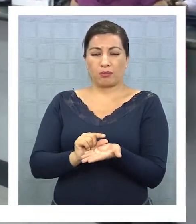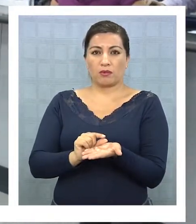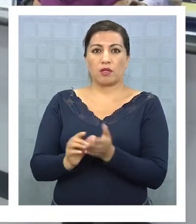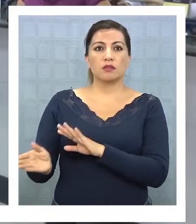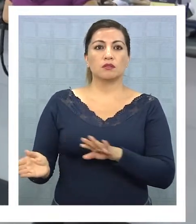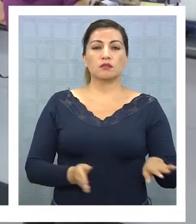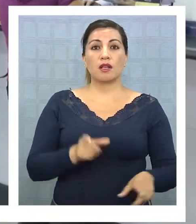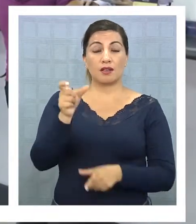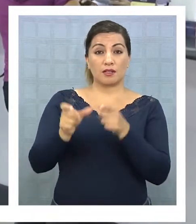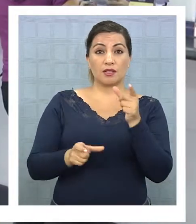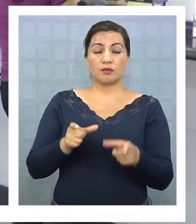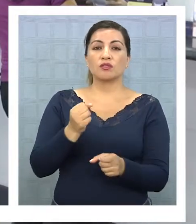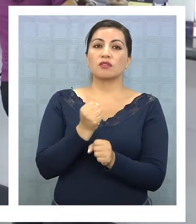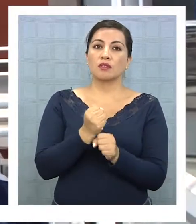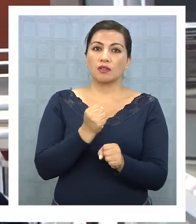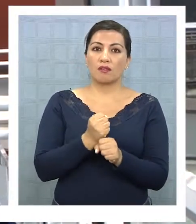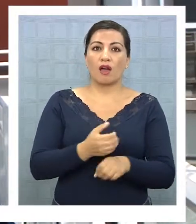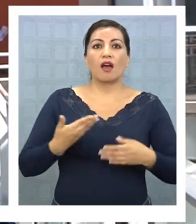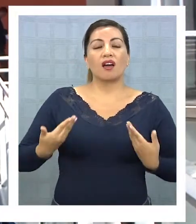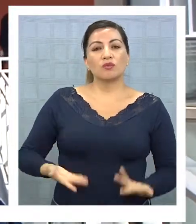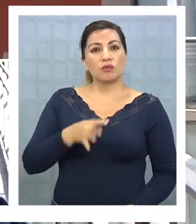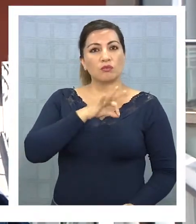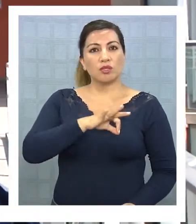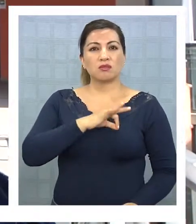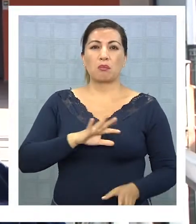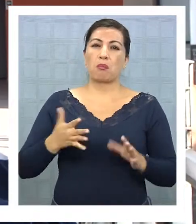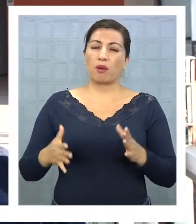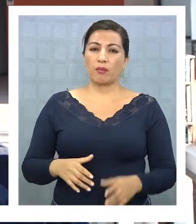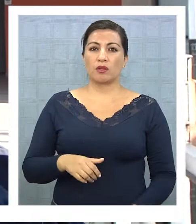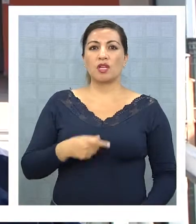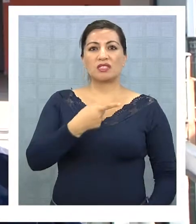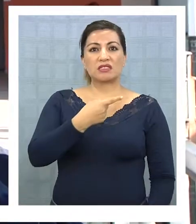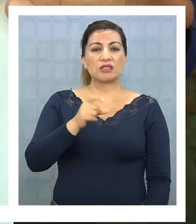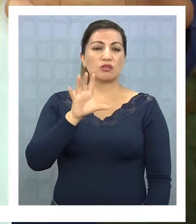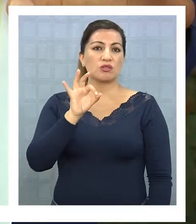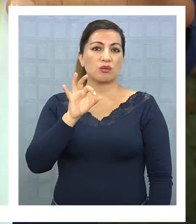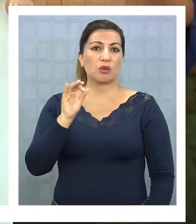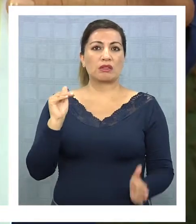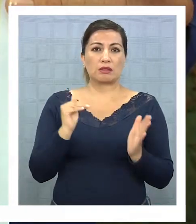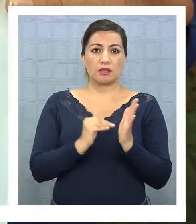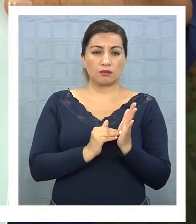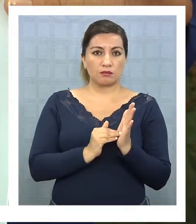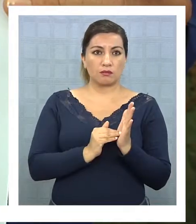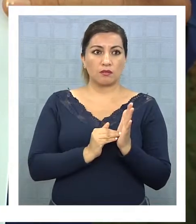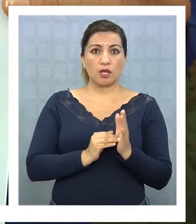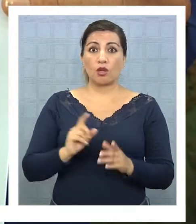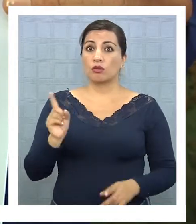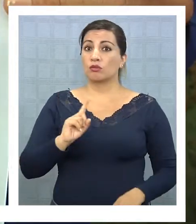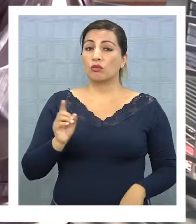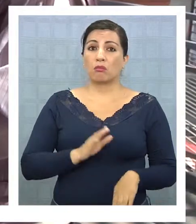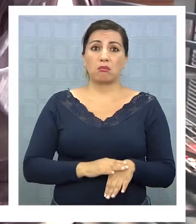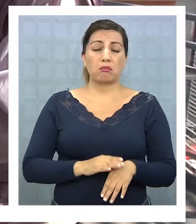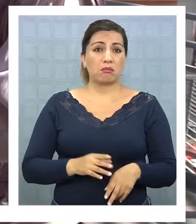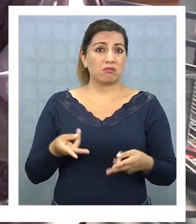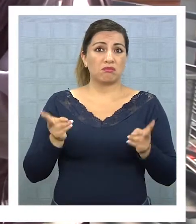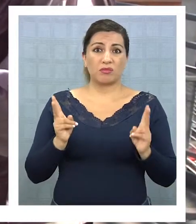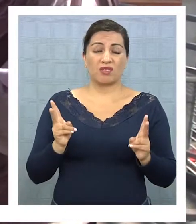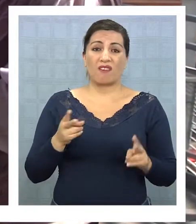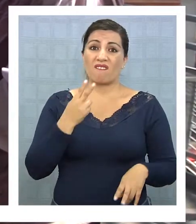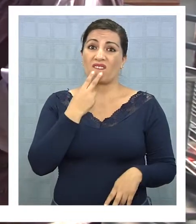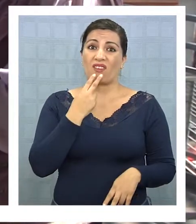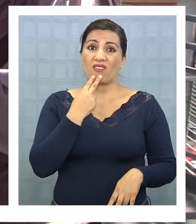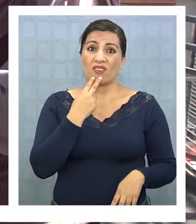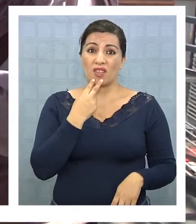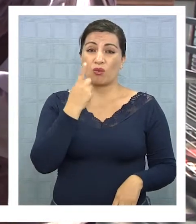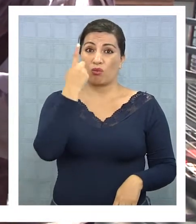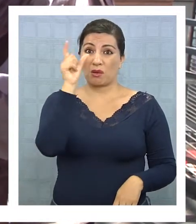Los trabajadores señalan que las actuales pensiones promedios son cercanas a los 150.000 pesos, lo que no permite vivir a una persona y